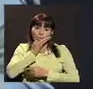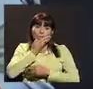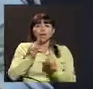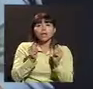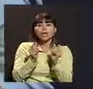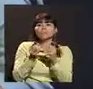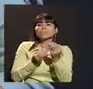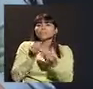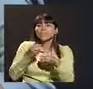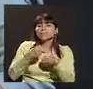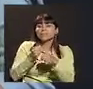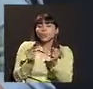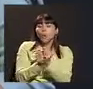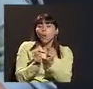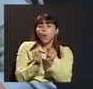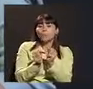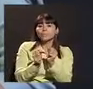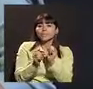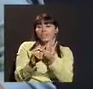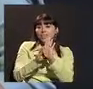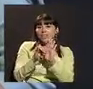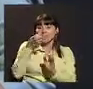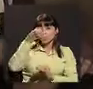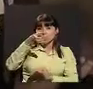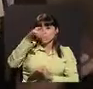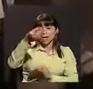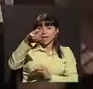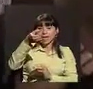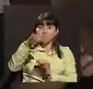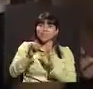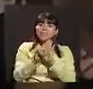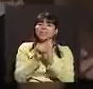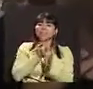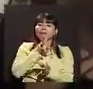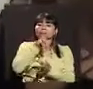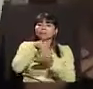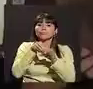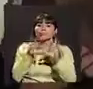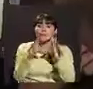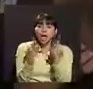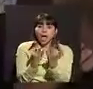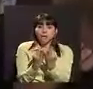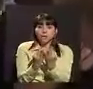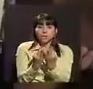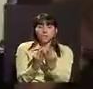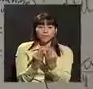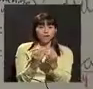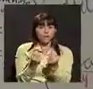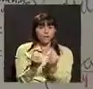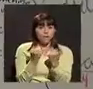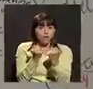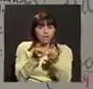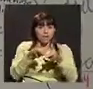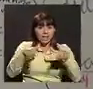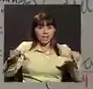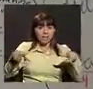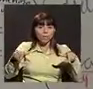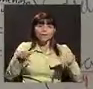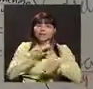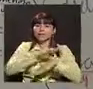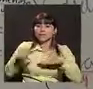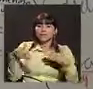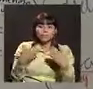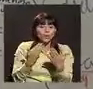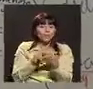cultural, a la identidad dentro del núcleo familiar, la fortaleza de la lengua